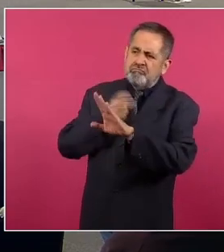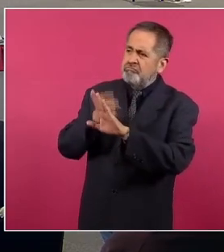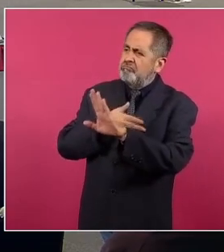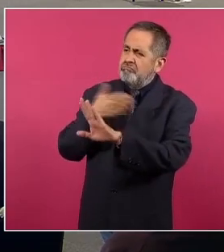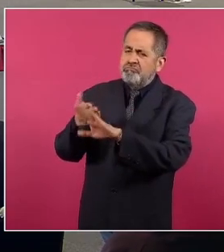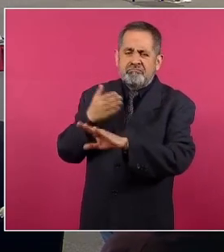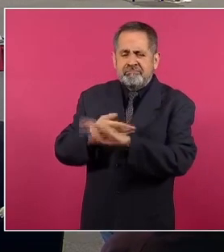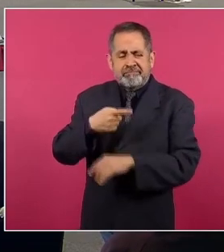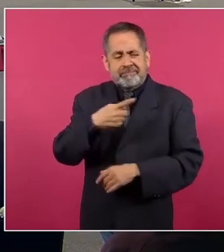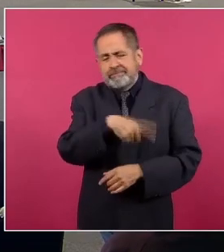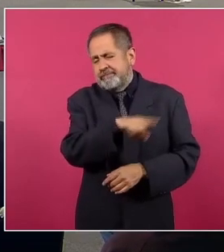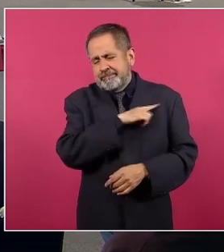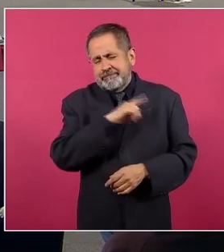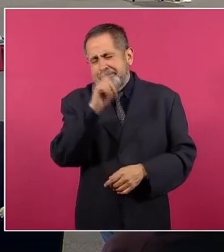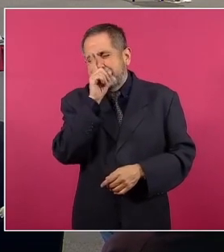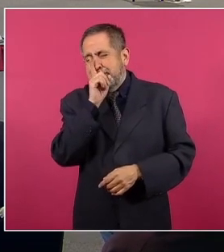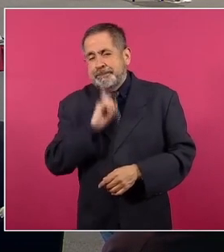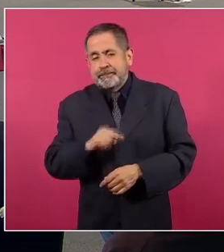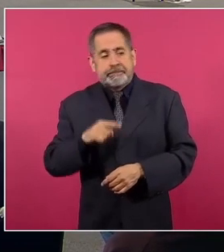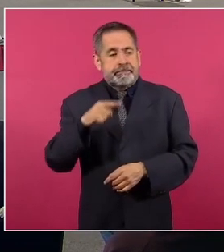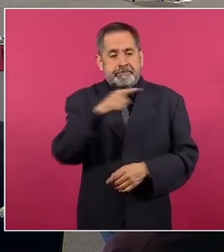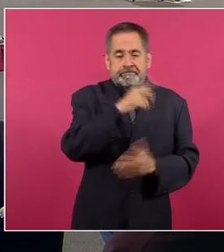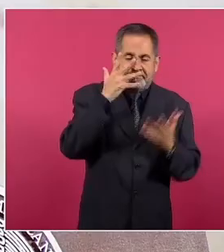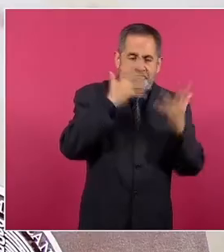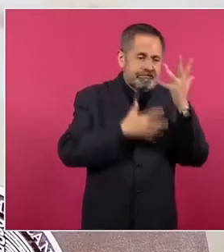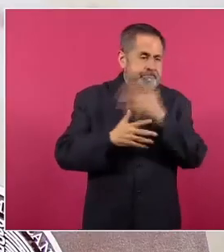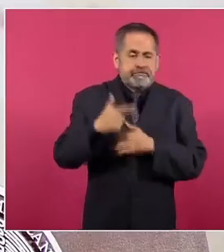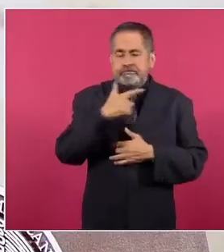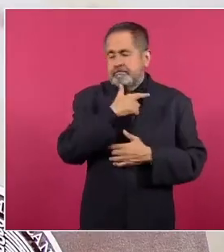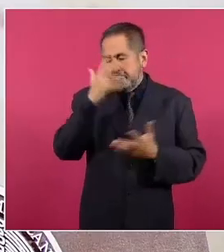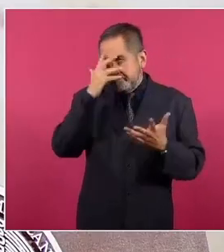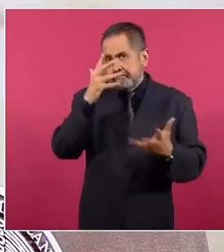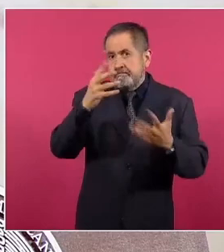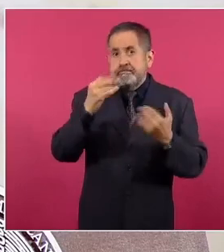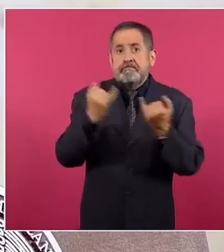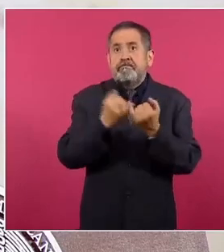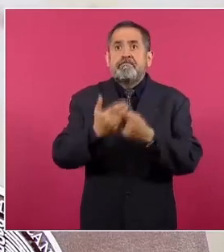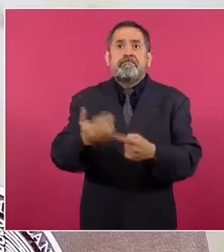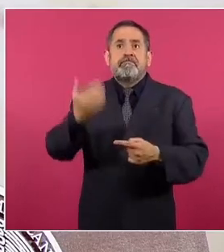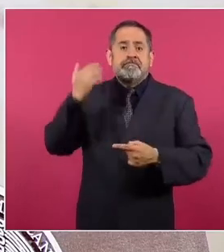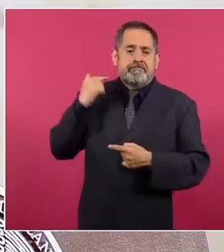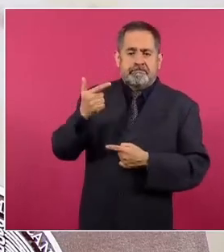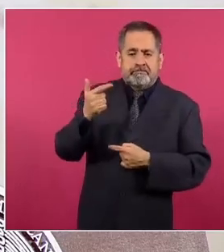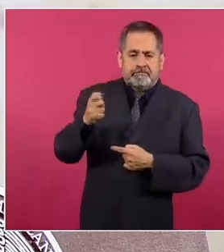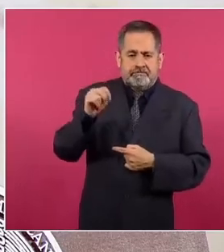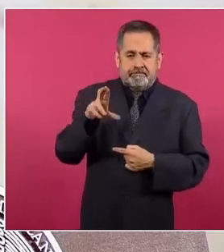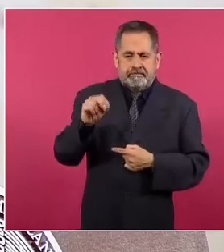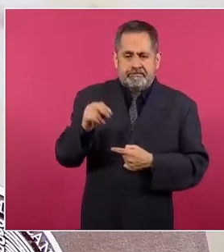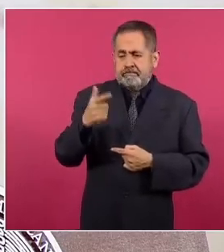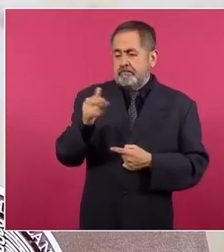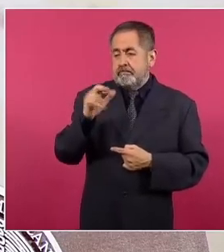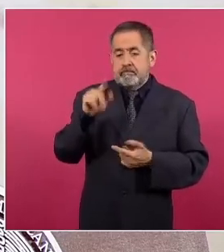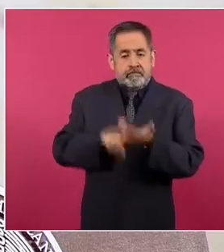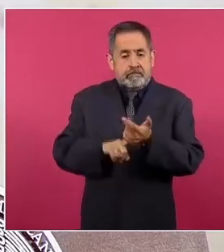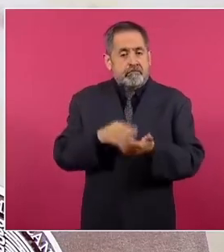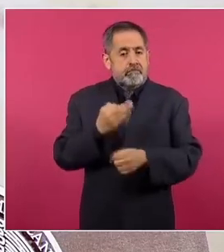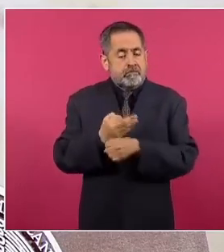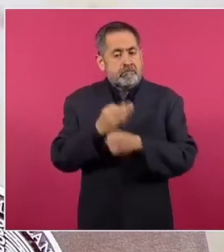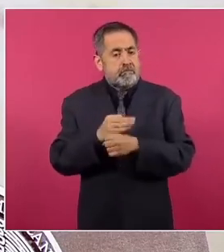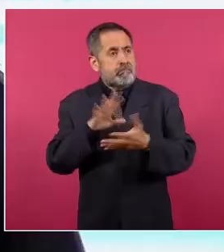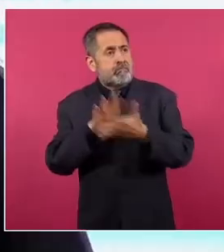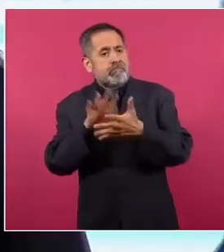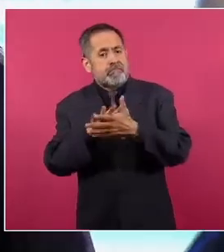Parece confundida, anhelan los tiempos de Genaro García Luna, que se encuentra preso en Estados Unidos,